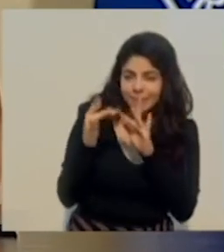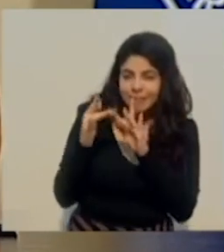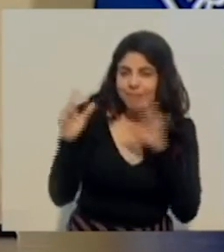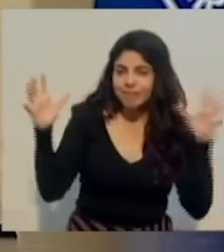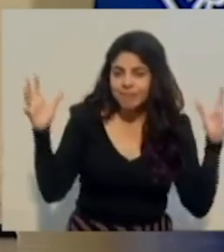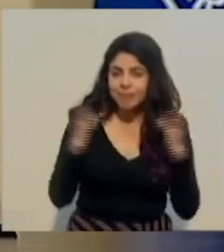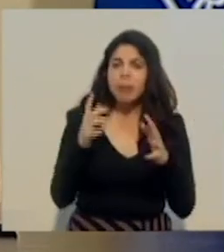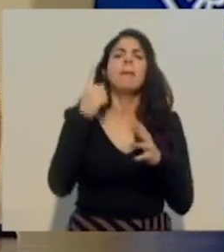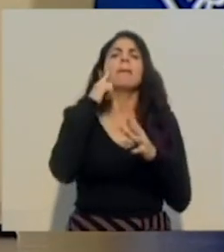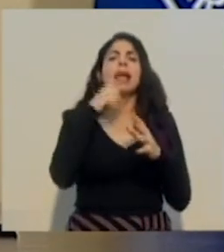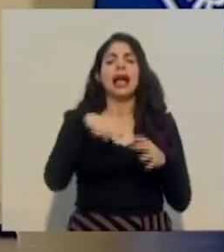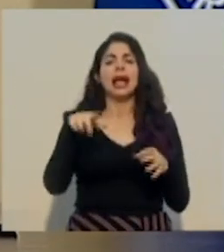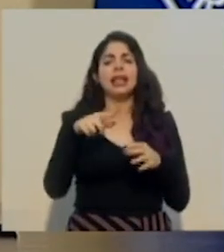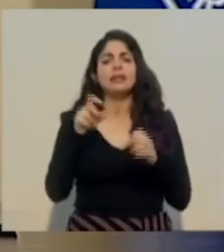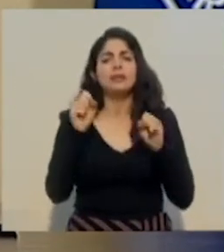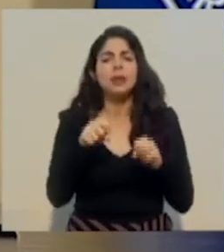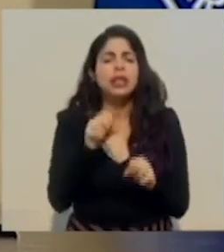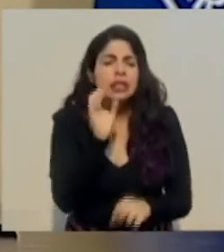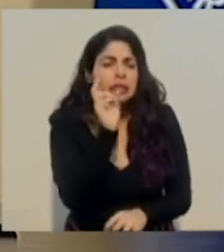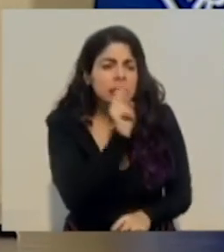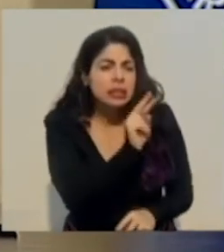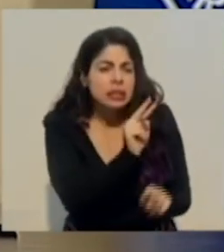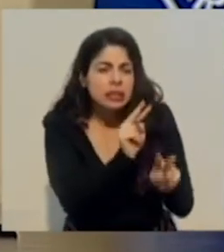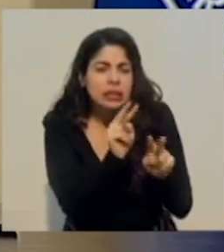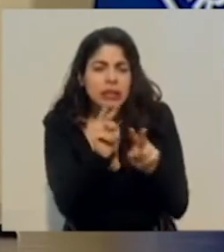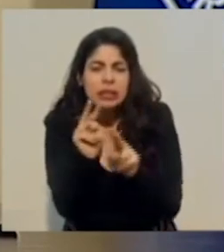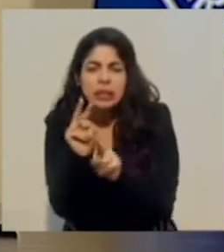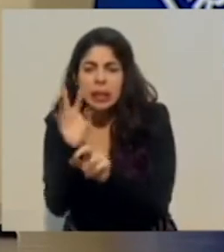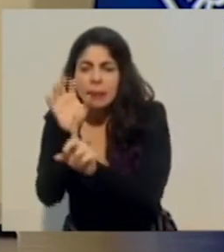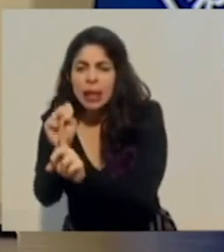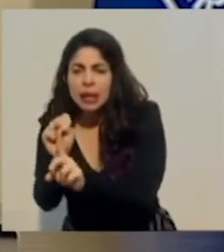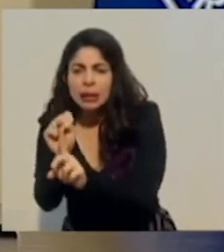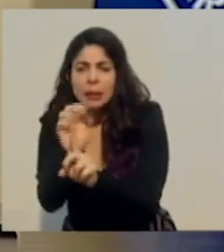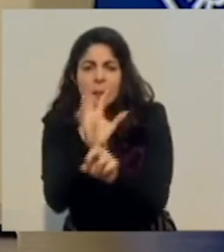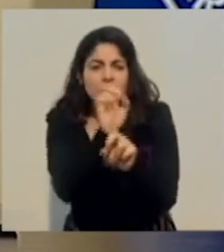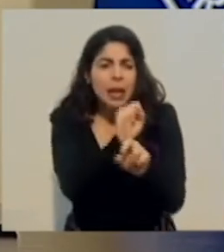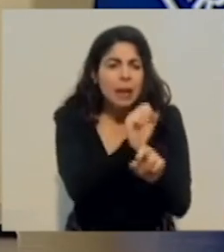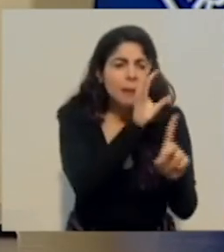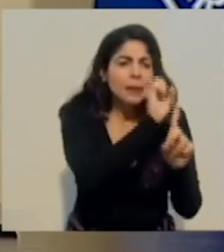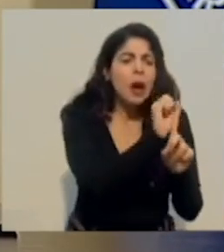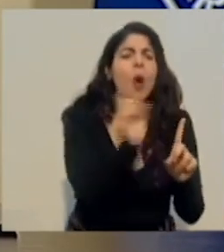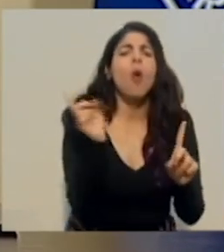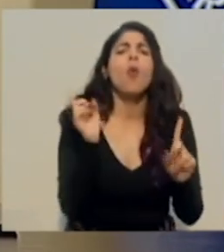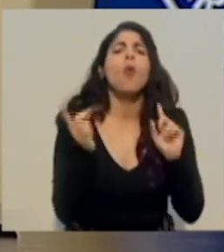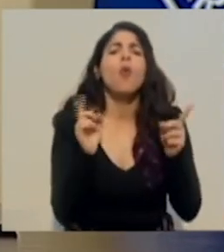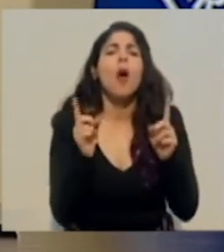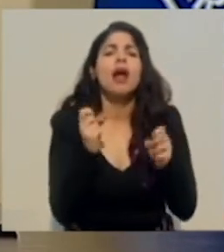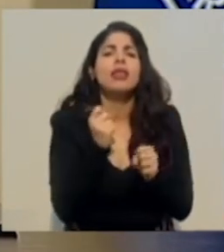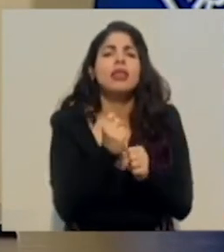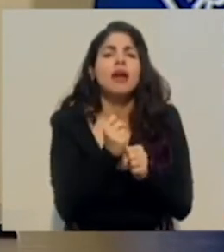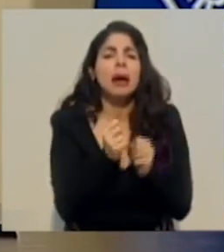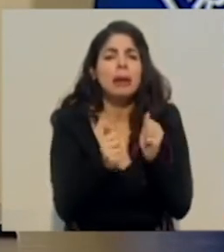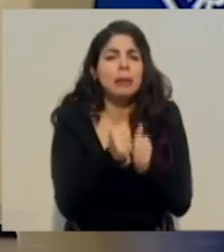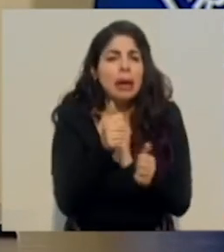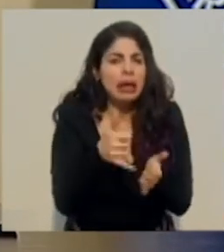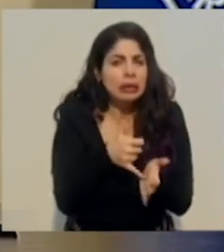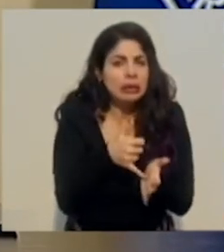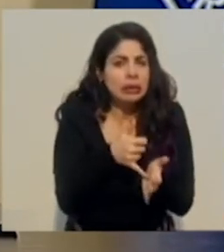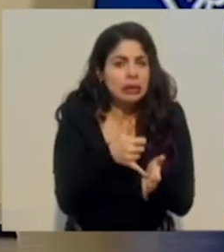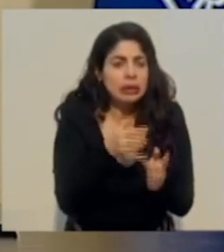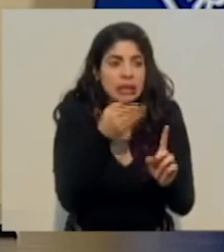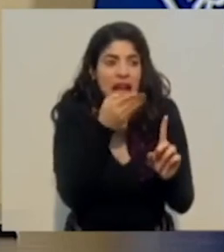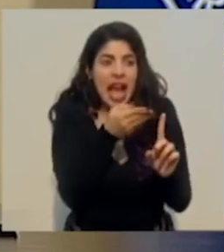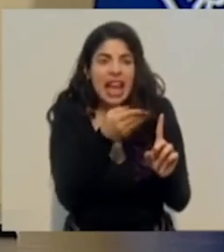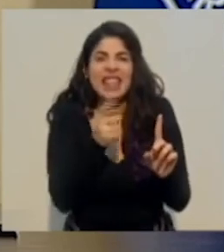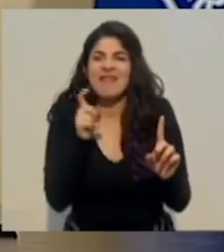actividades que eventualmente pueden ser más sensibles y donde los mitigadores de riesgos tienen que entrar a operar